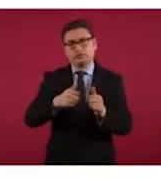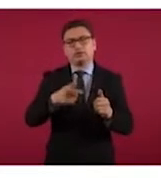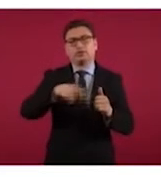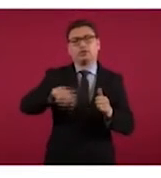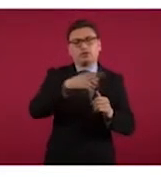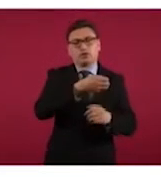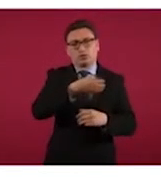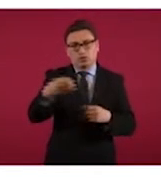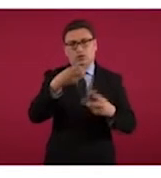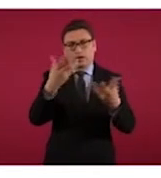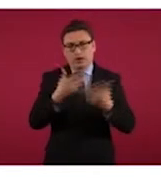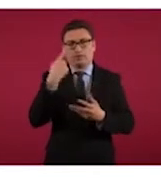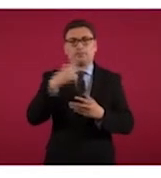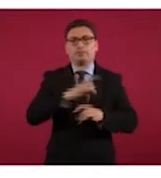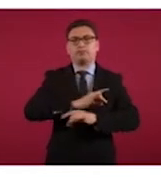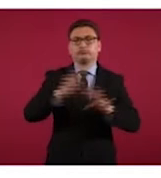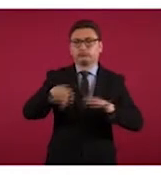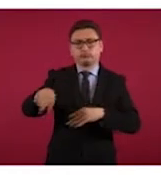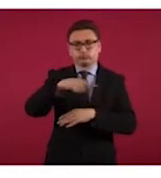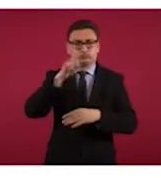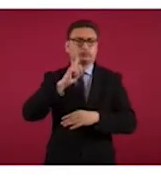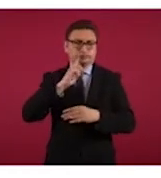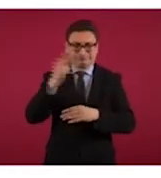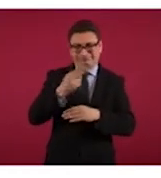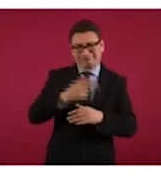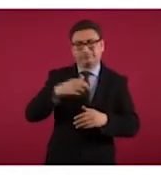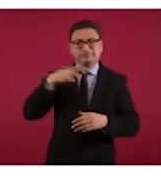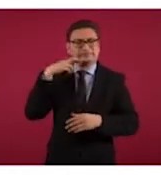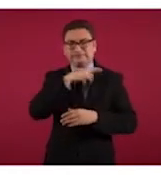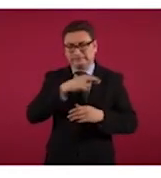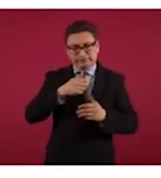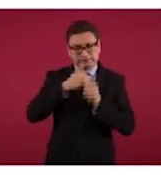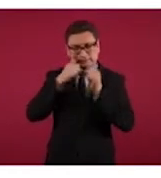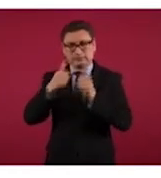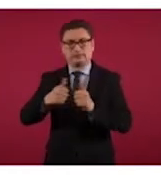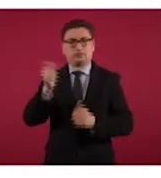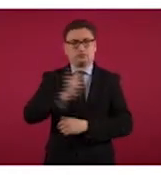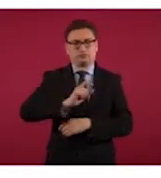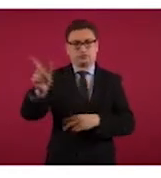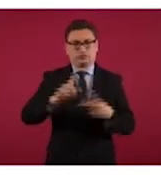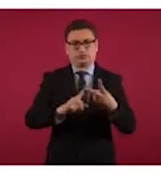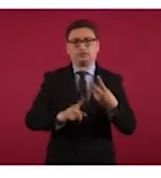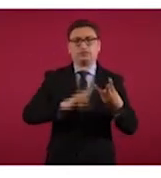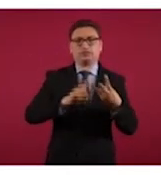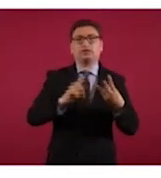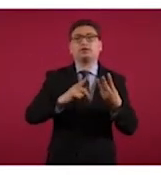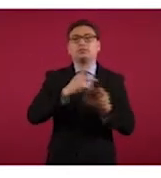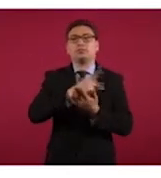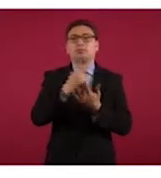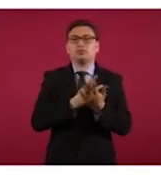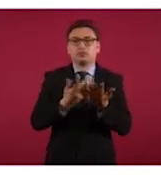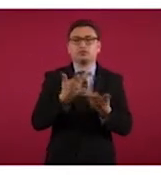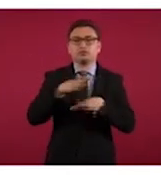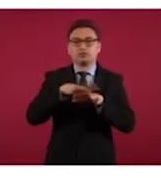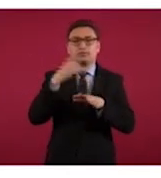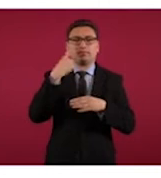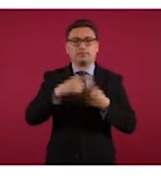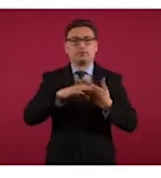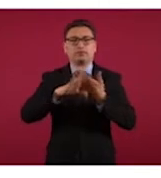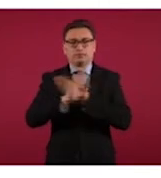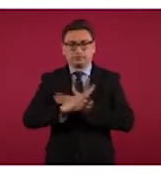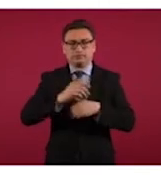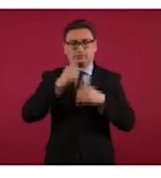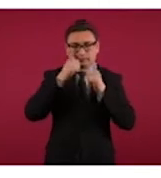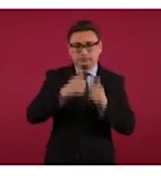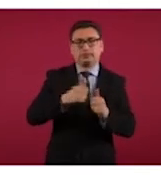protocolos establecidos para una atención expedita, profesional, el programa integral para prevenir, atender, sancionar y erradicar la